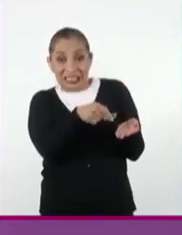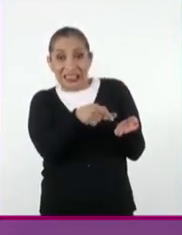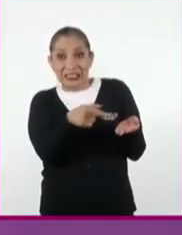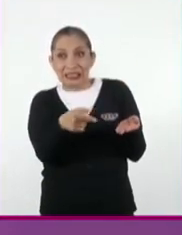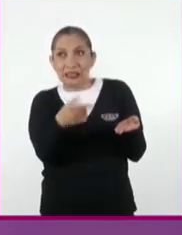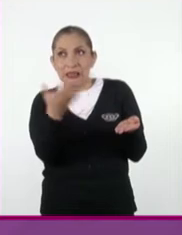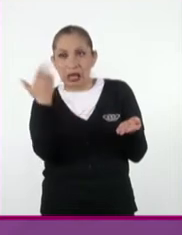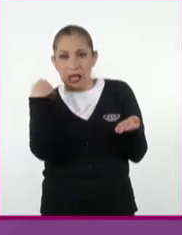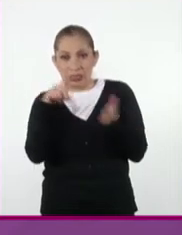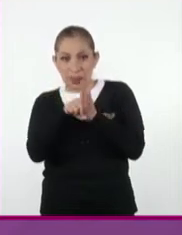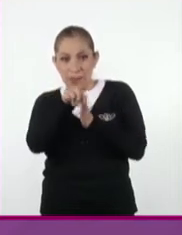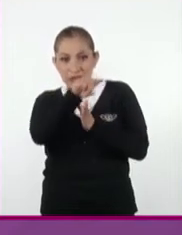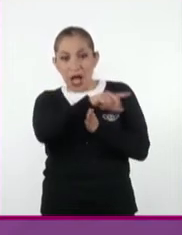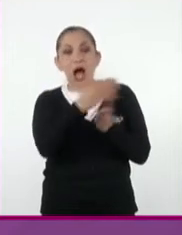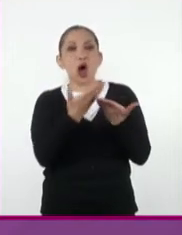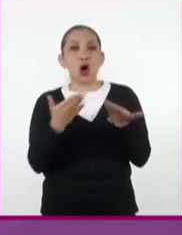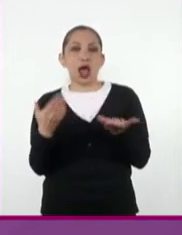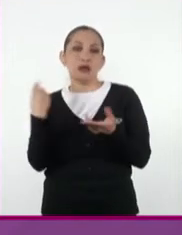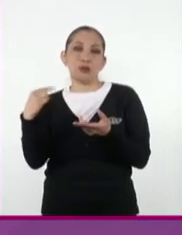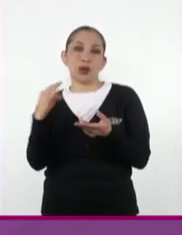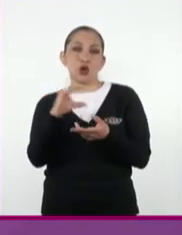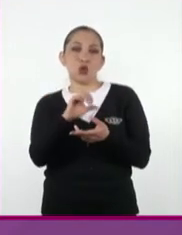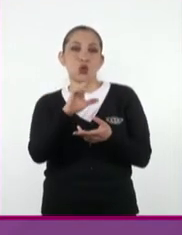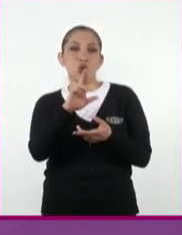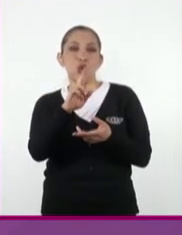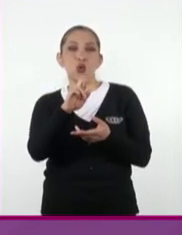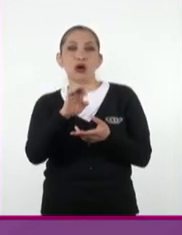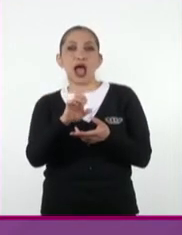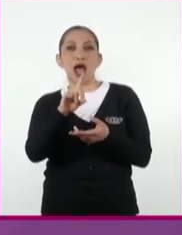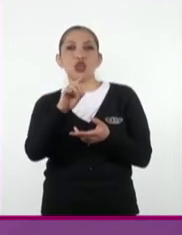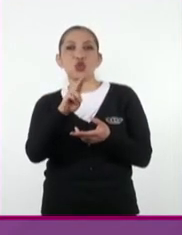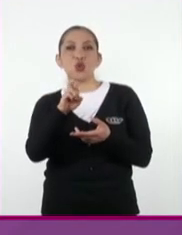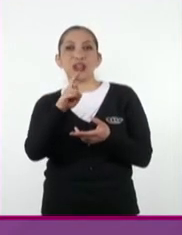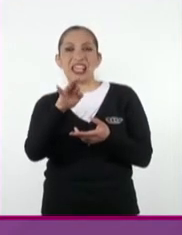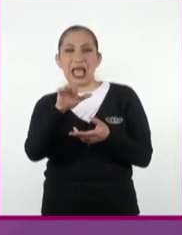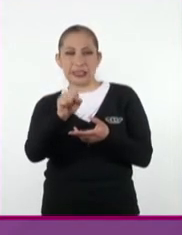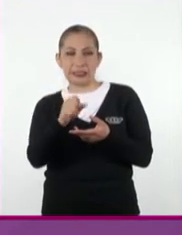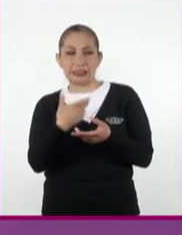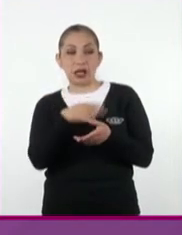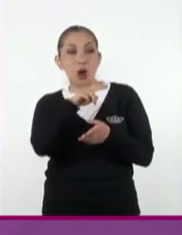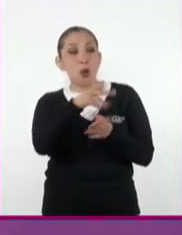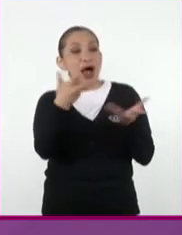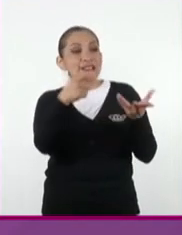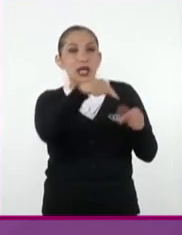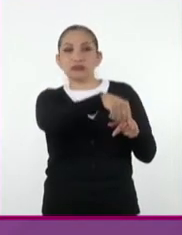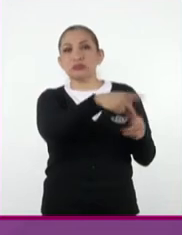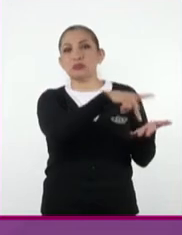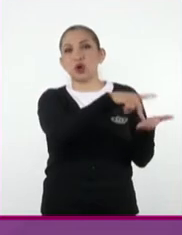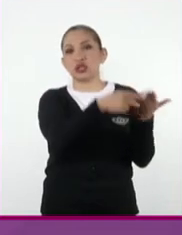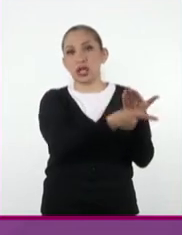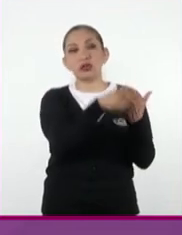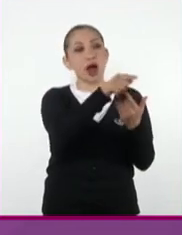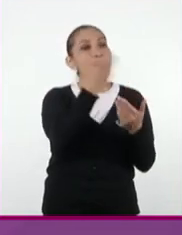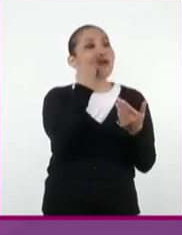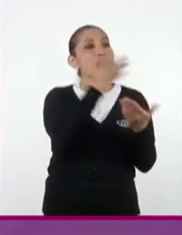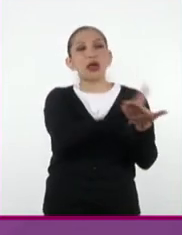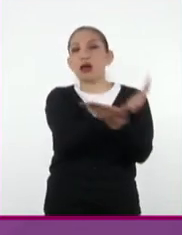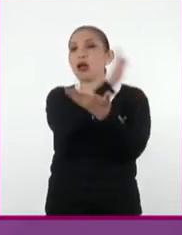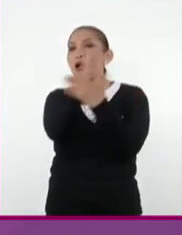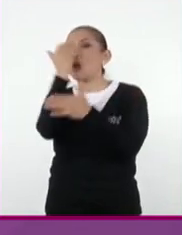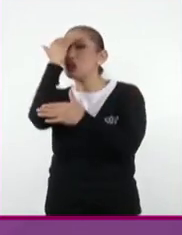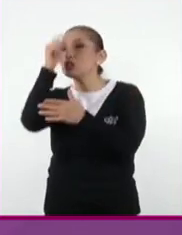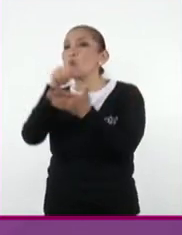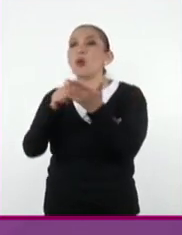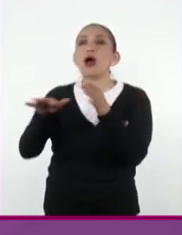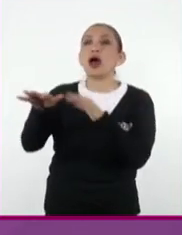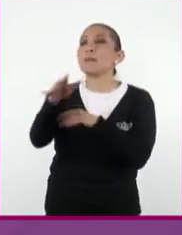antes departamentos, curadurías, se generaban como los proyectos, las exploraciones para conocer el